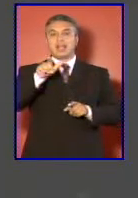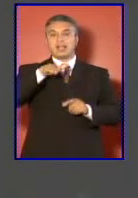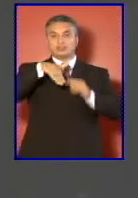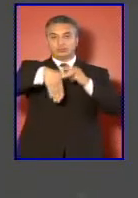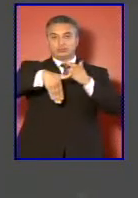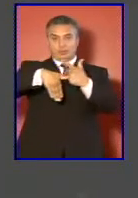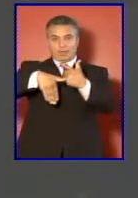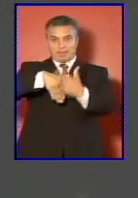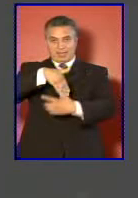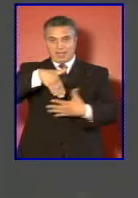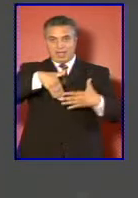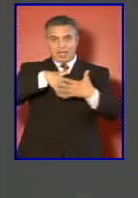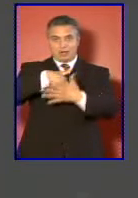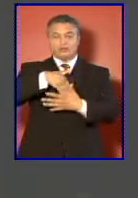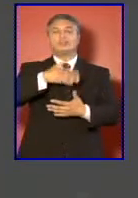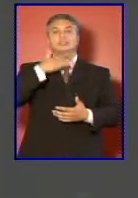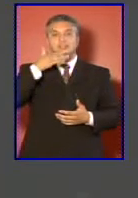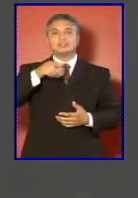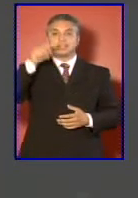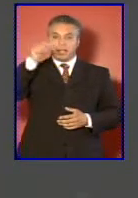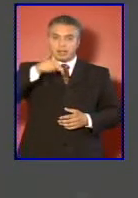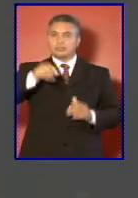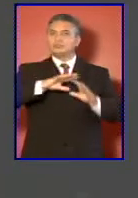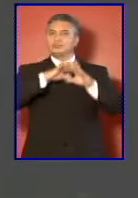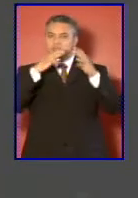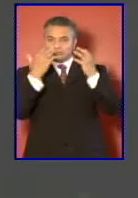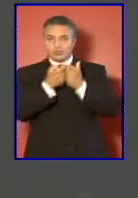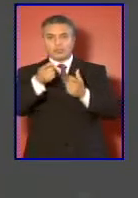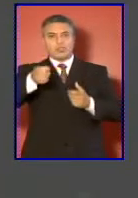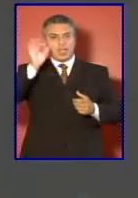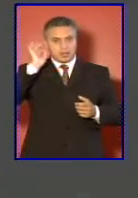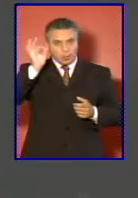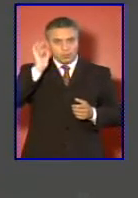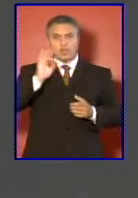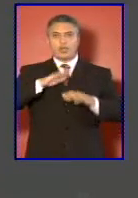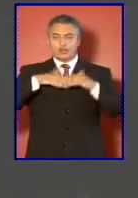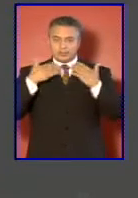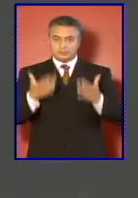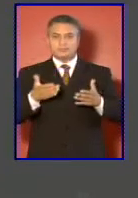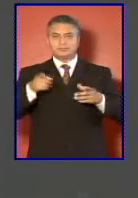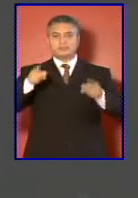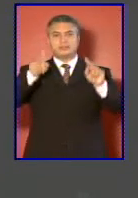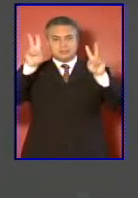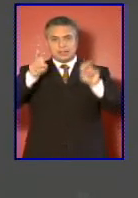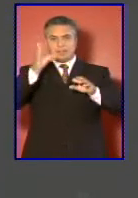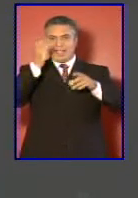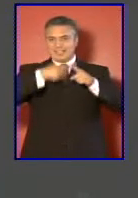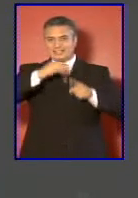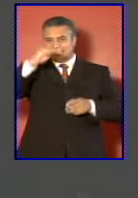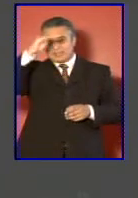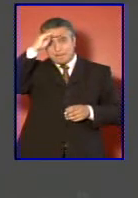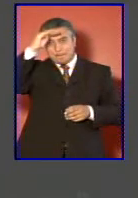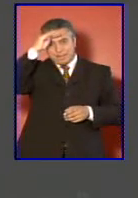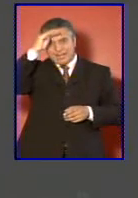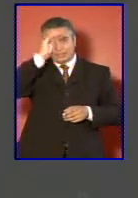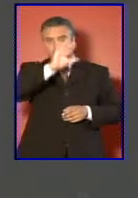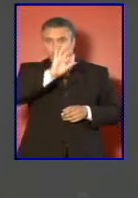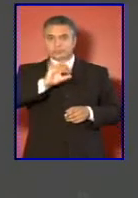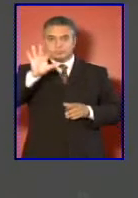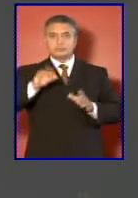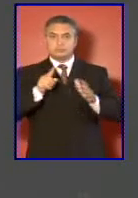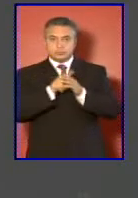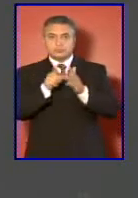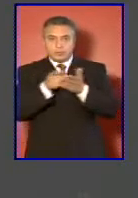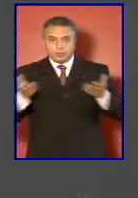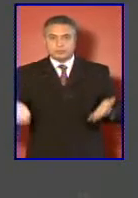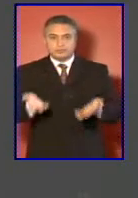participación activa en todas las instancias previstas de reuniones tanto en materia de expertos en medidas de